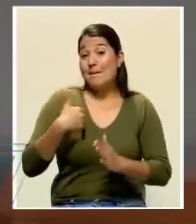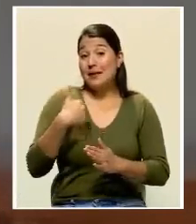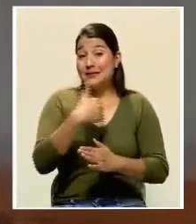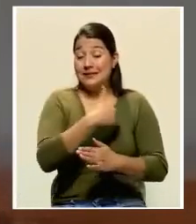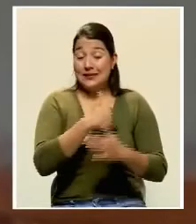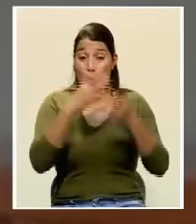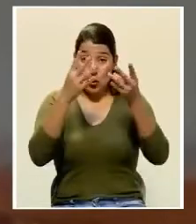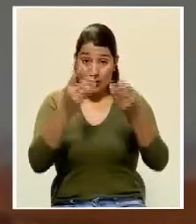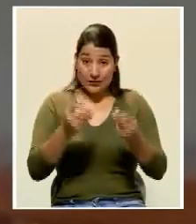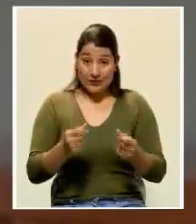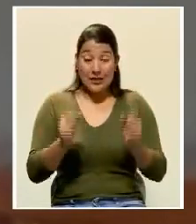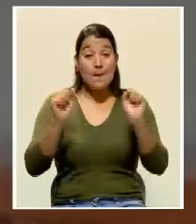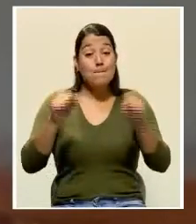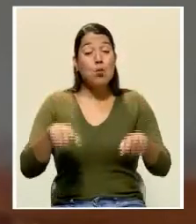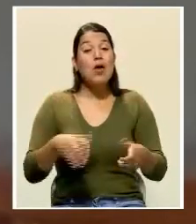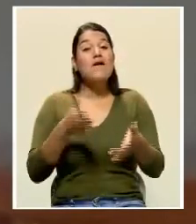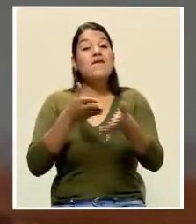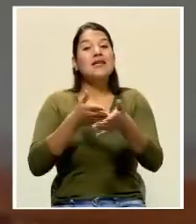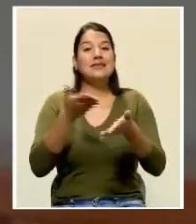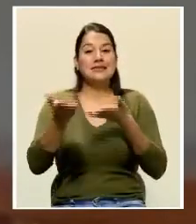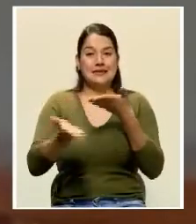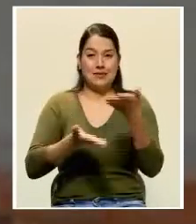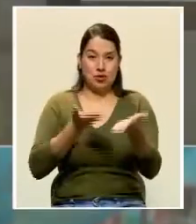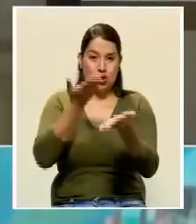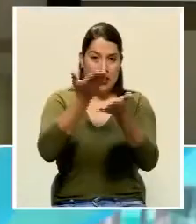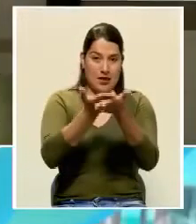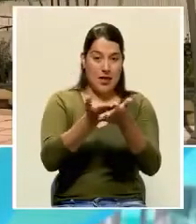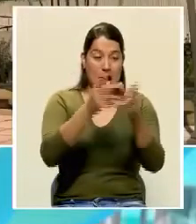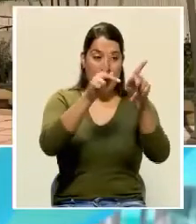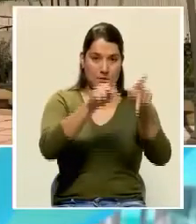afectando el servicio que se da a la persona usuaria.